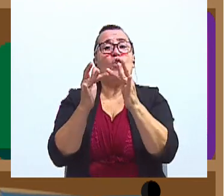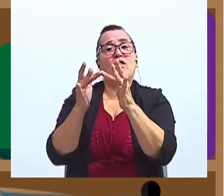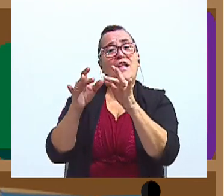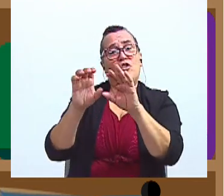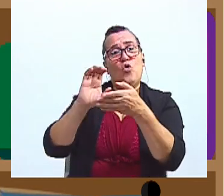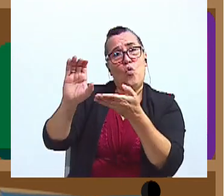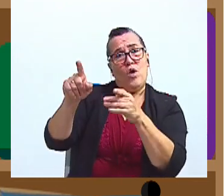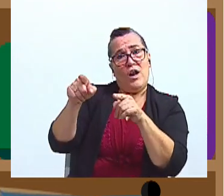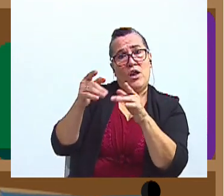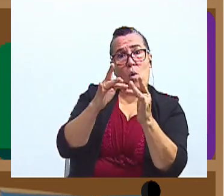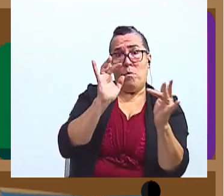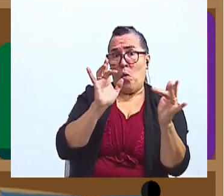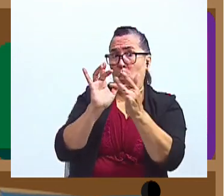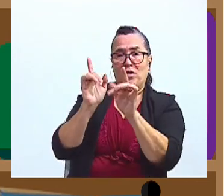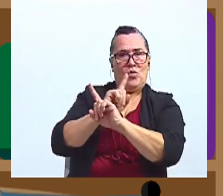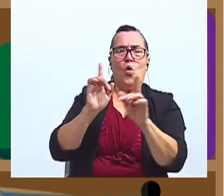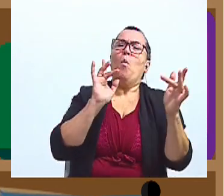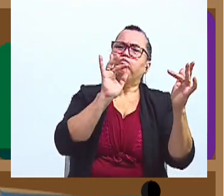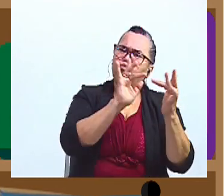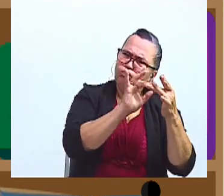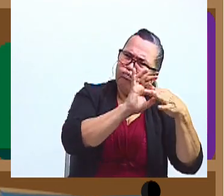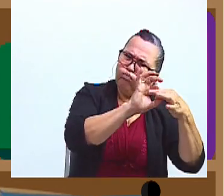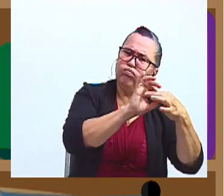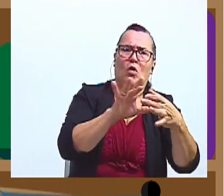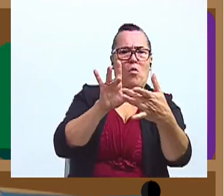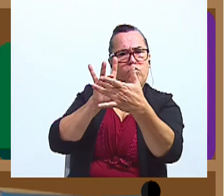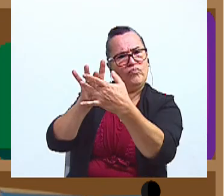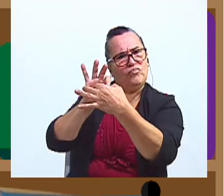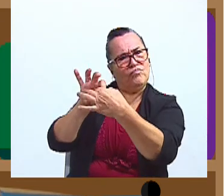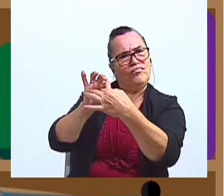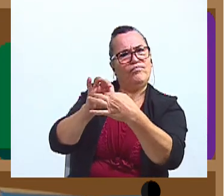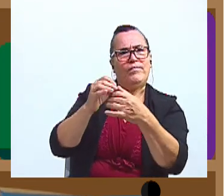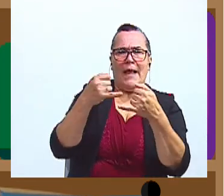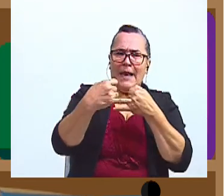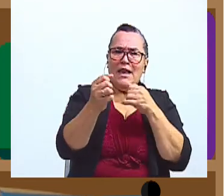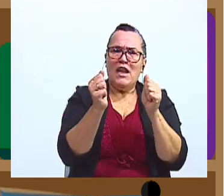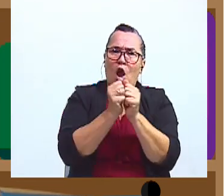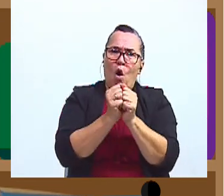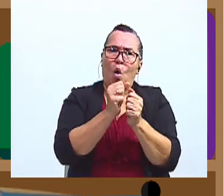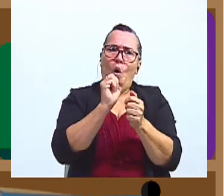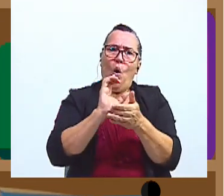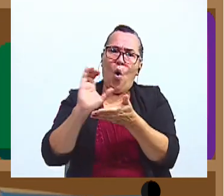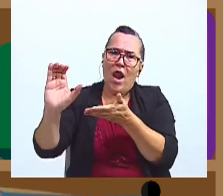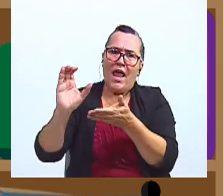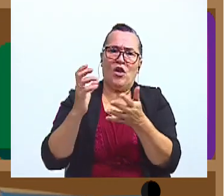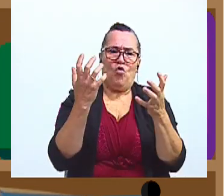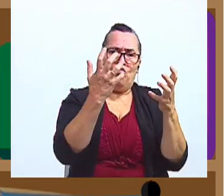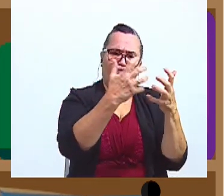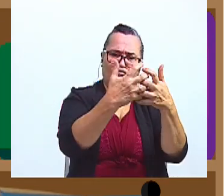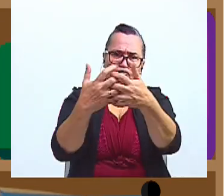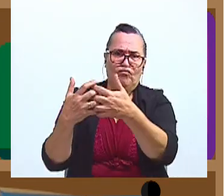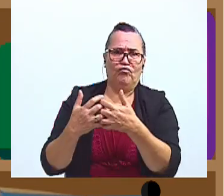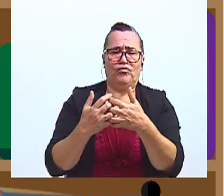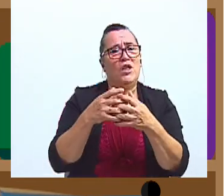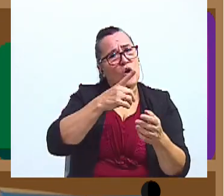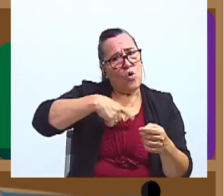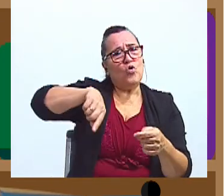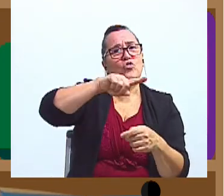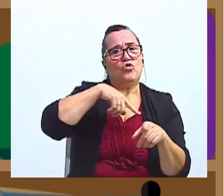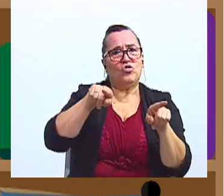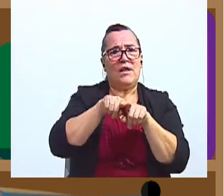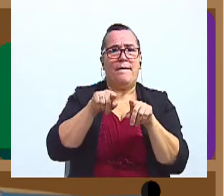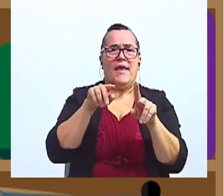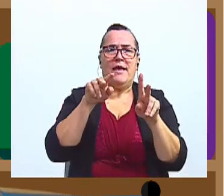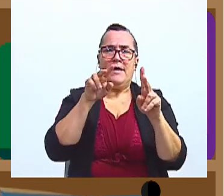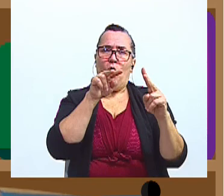No pierdan ese contacto. Necesitamos que estén en línea con el colegio y con nosotros. Así que, por favor, no